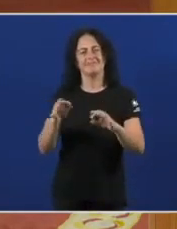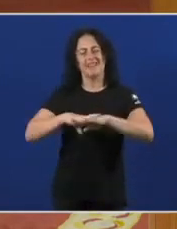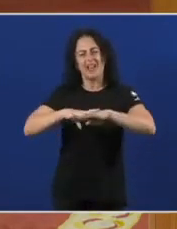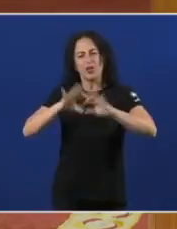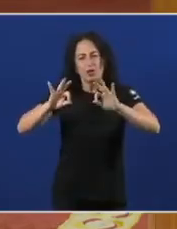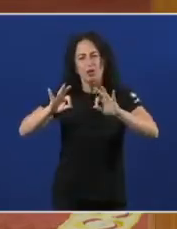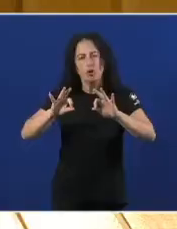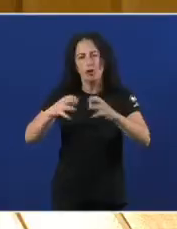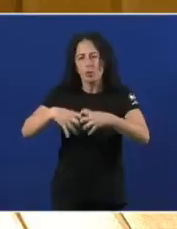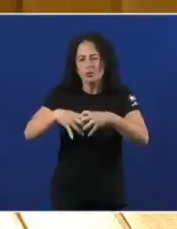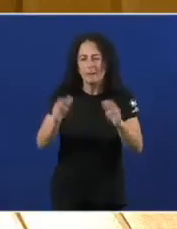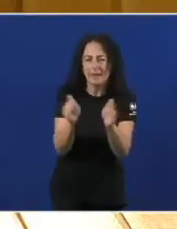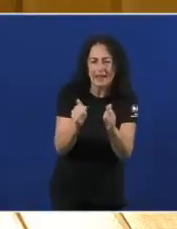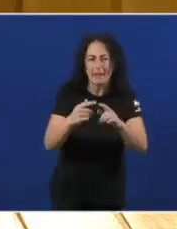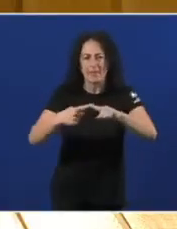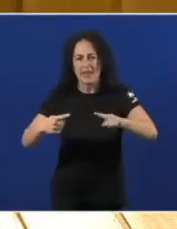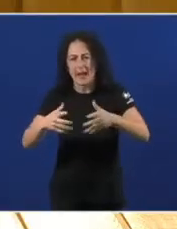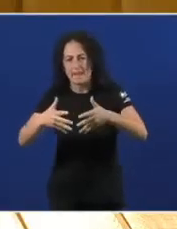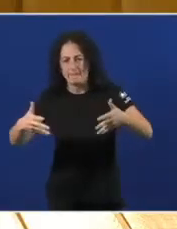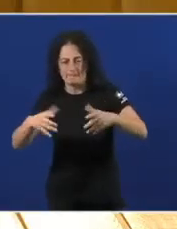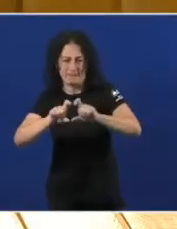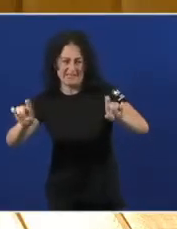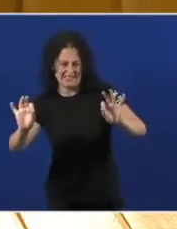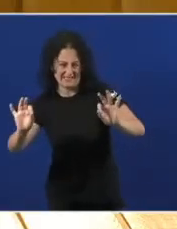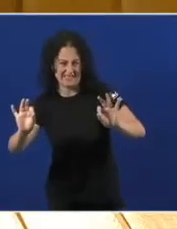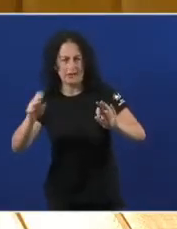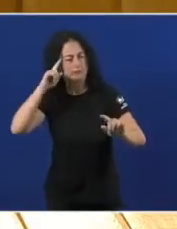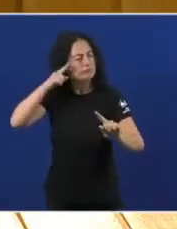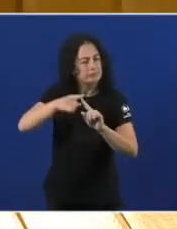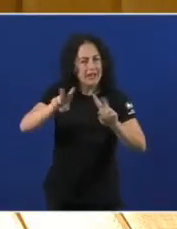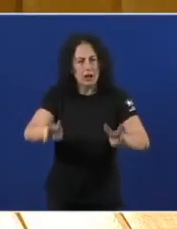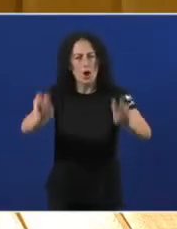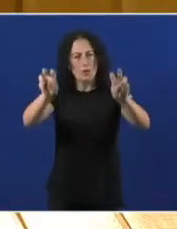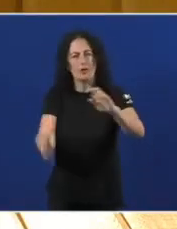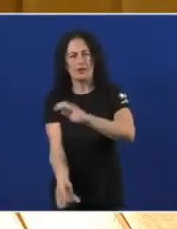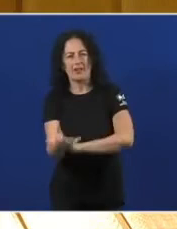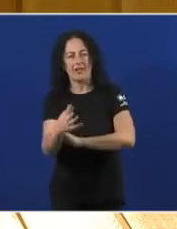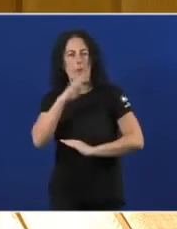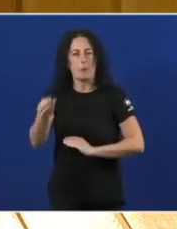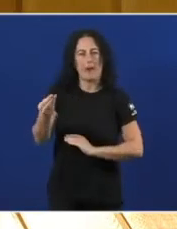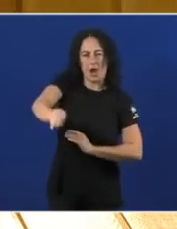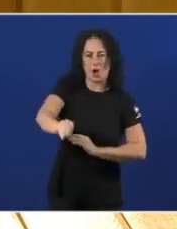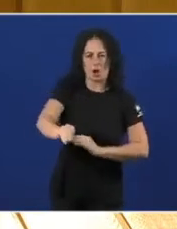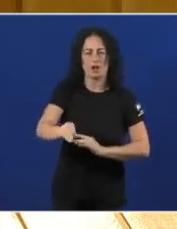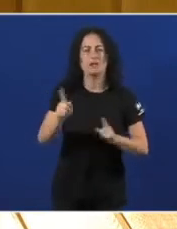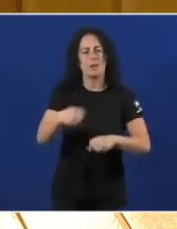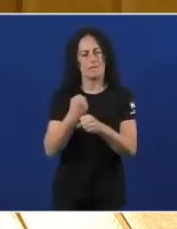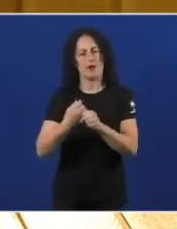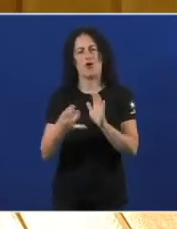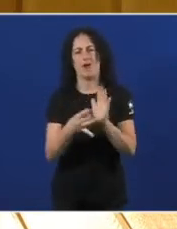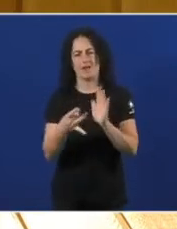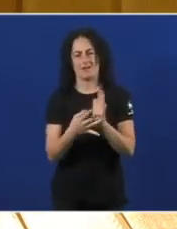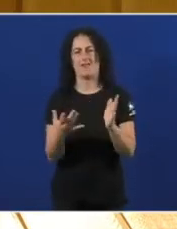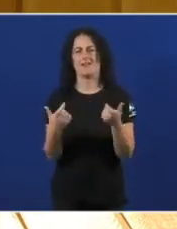De pequenas e medianas Empresas Orientadas A innovación A creación De valor engadido E emprego de calidade Temos